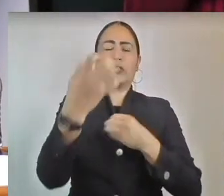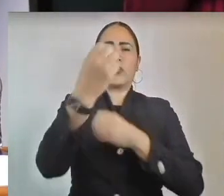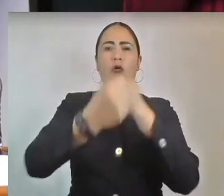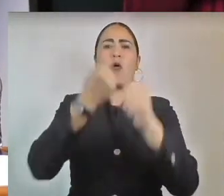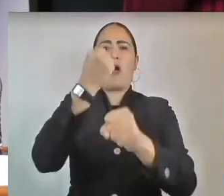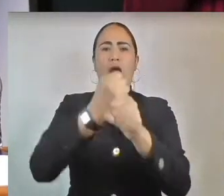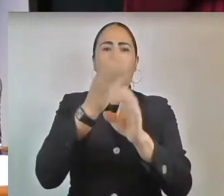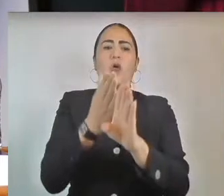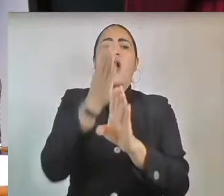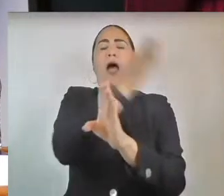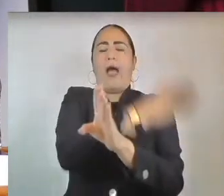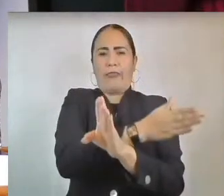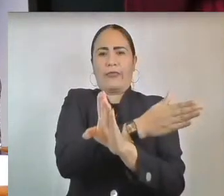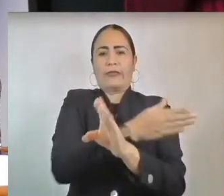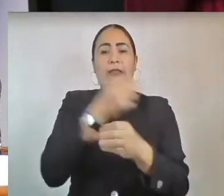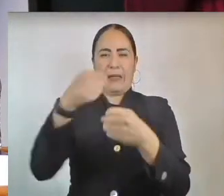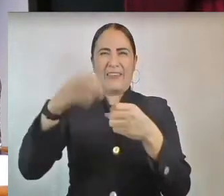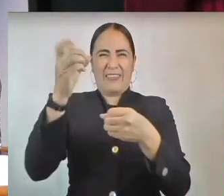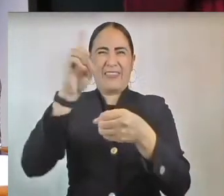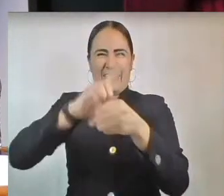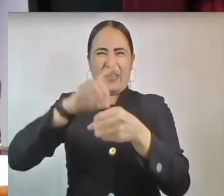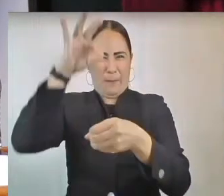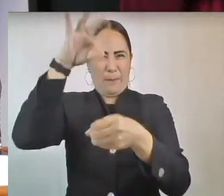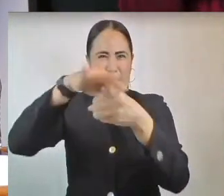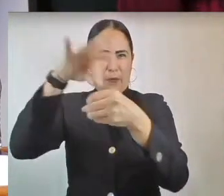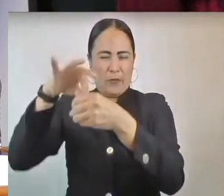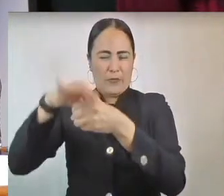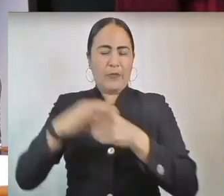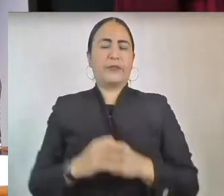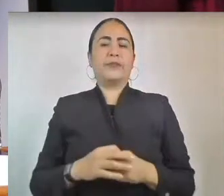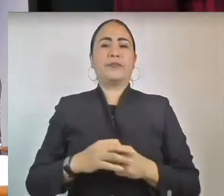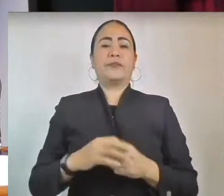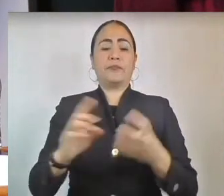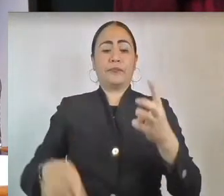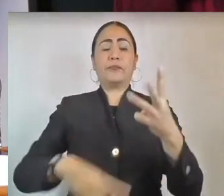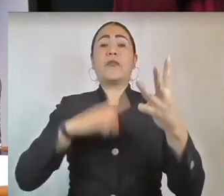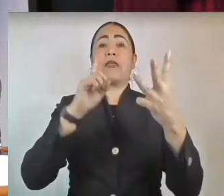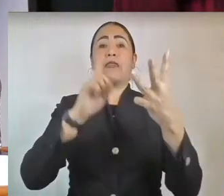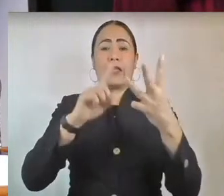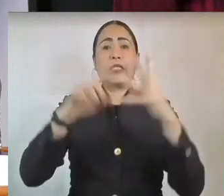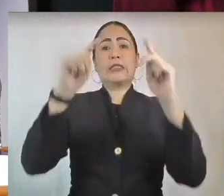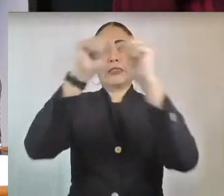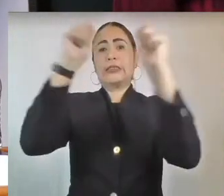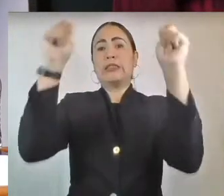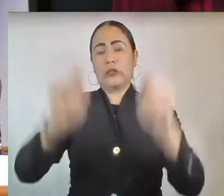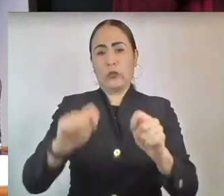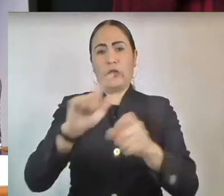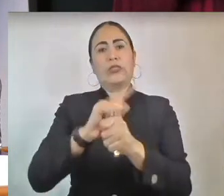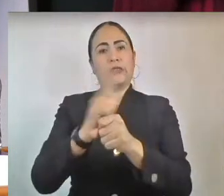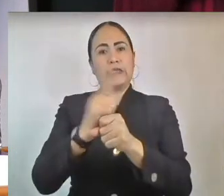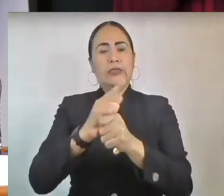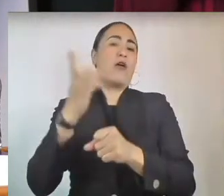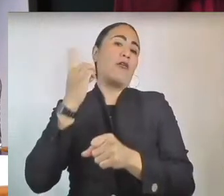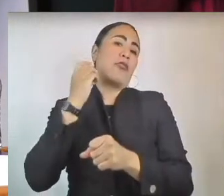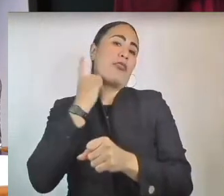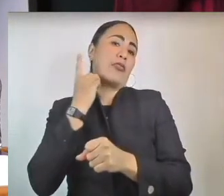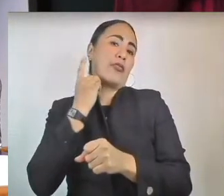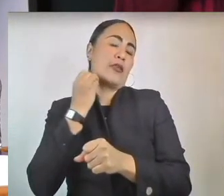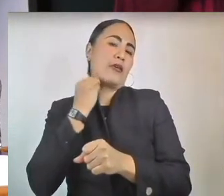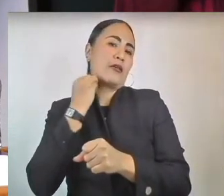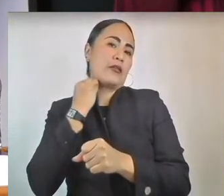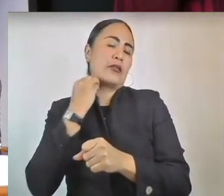al día de su elección. Tres, tener preferentemente título de licenciado en Derecho, así como experiencia